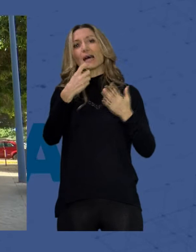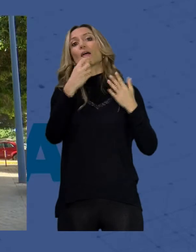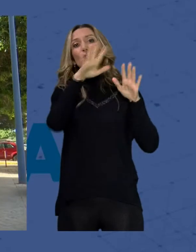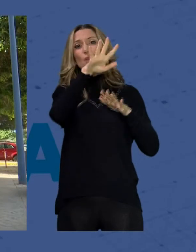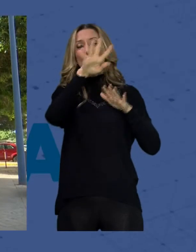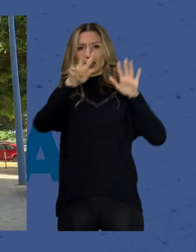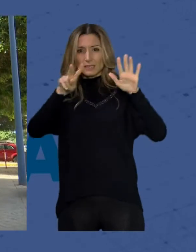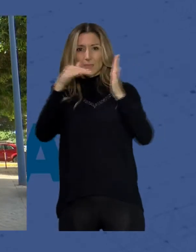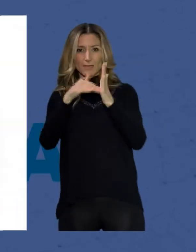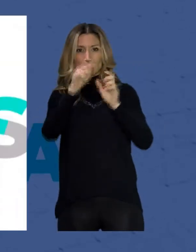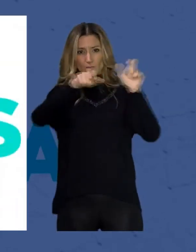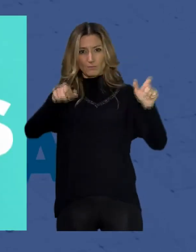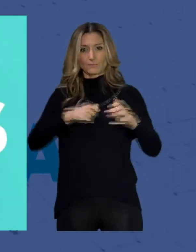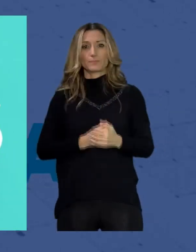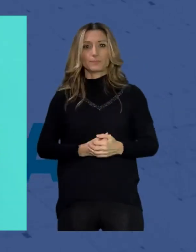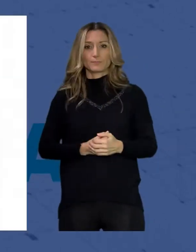personas.